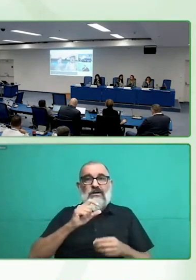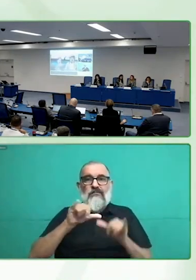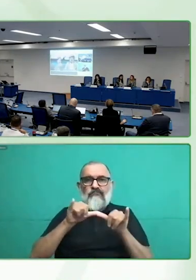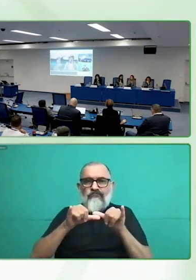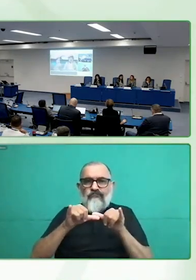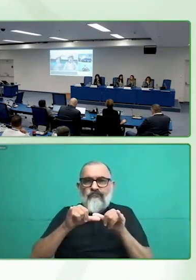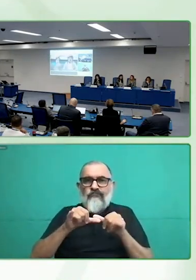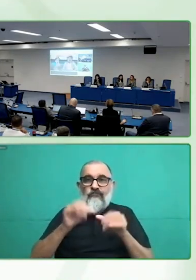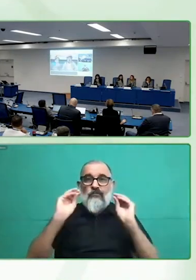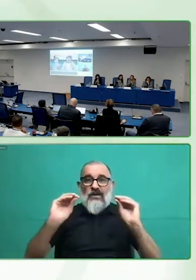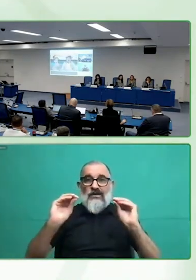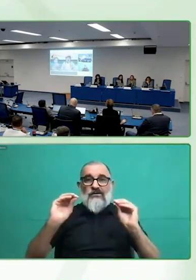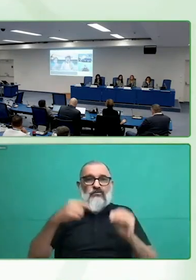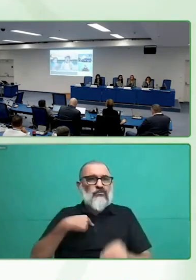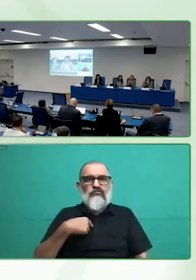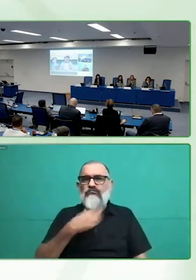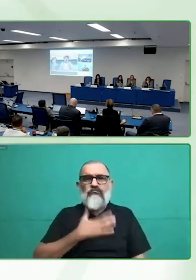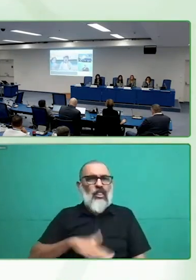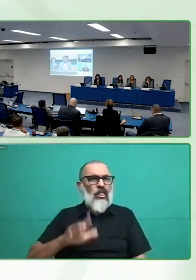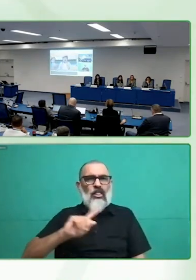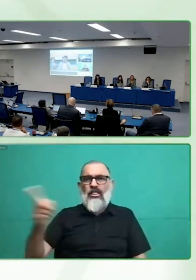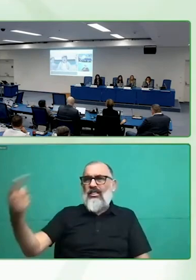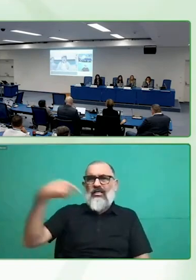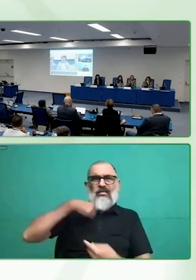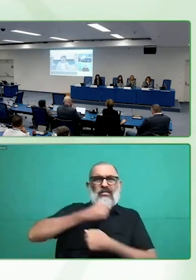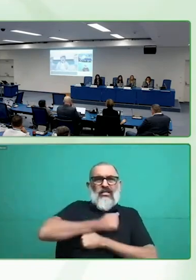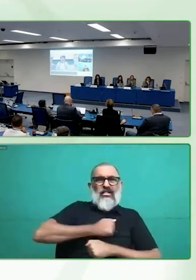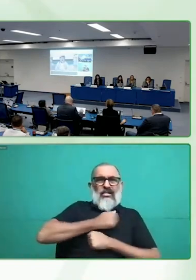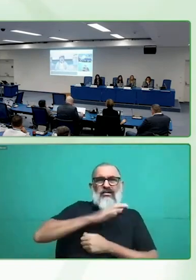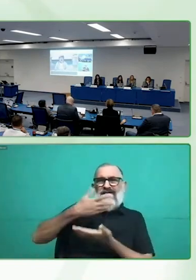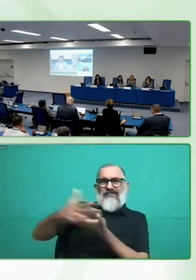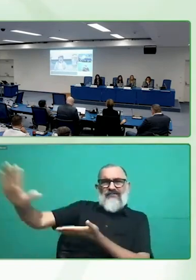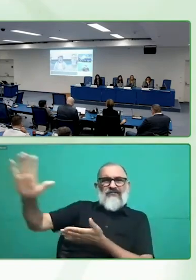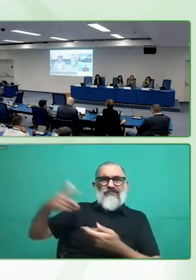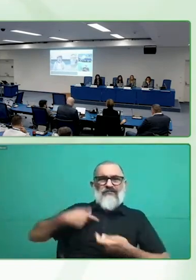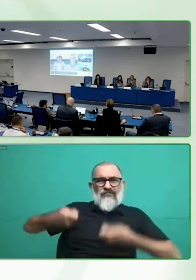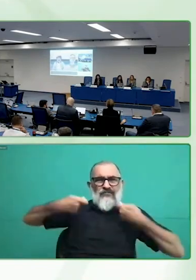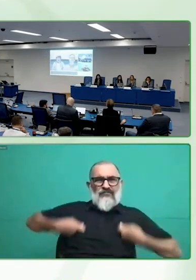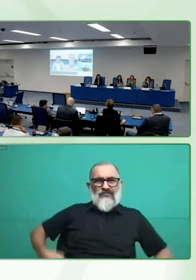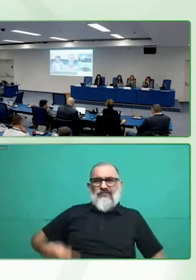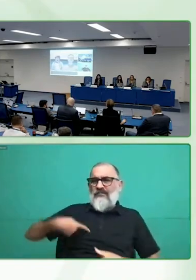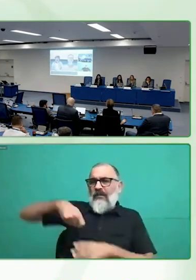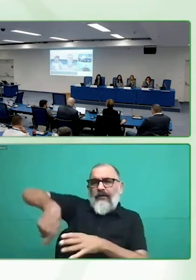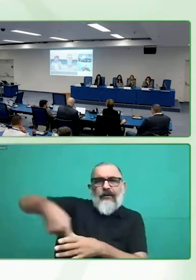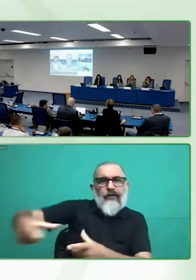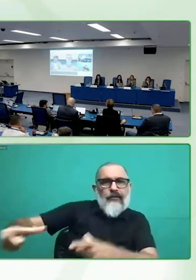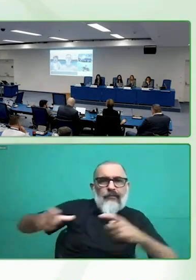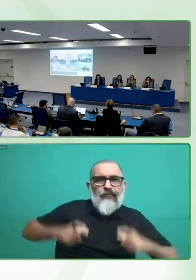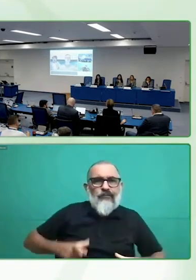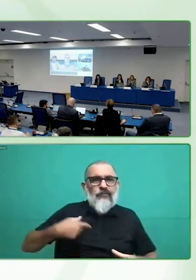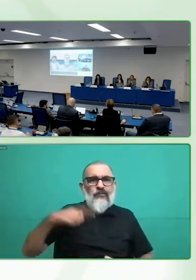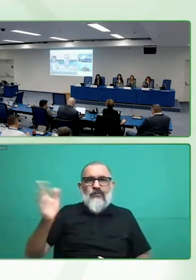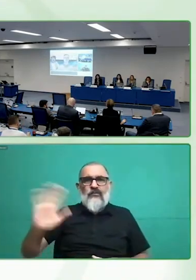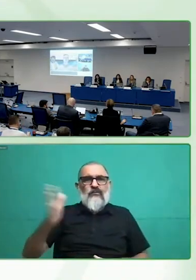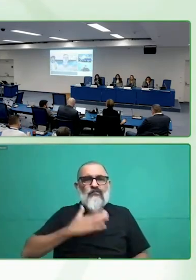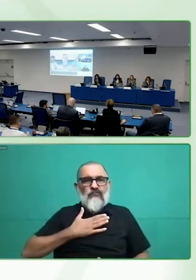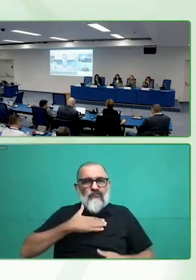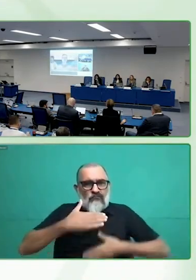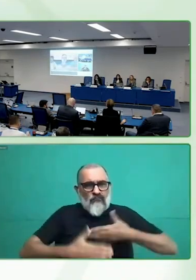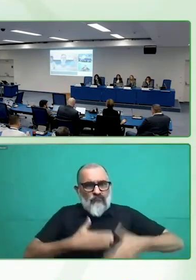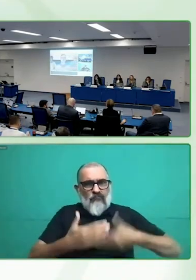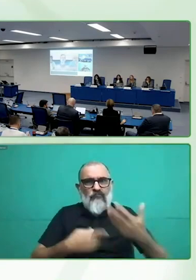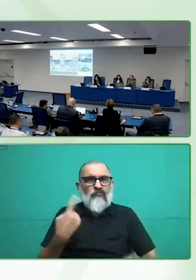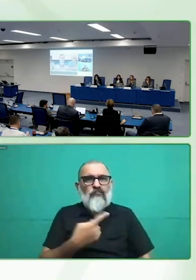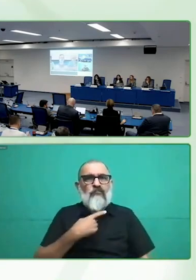cocinen, sino que me ayuden para que yo lo haga. Porque no queremos que otros decidan por nosotros